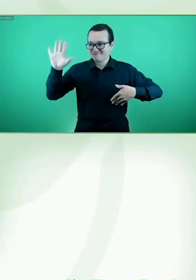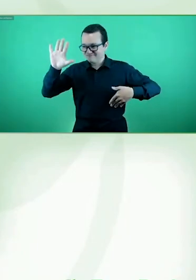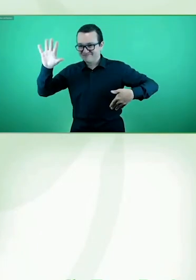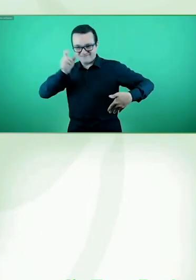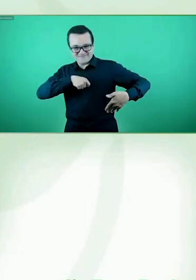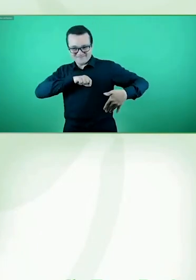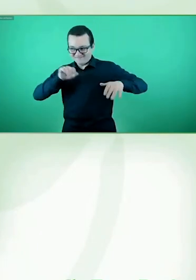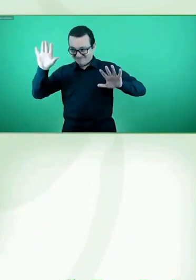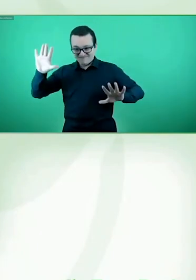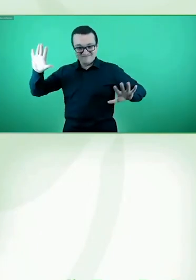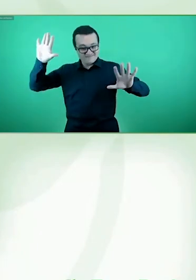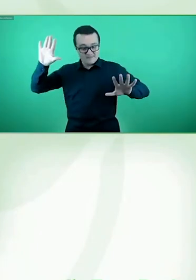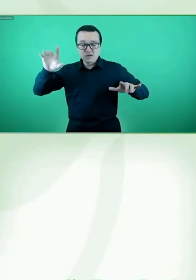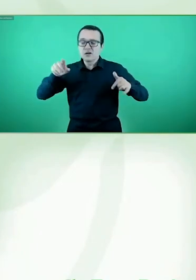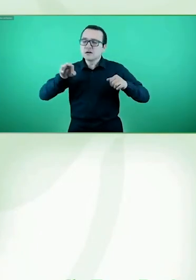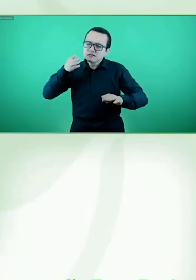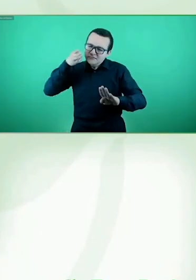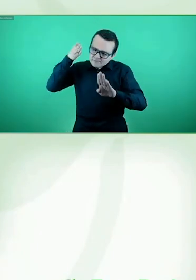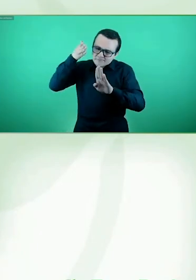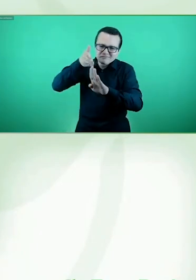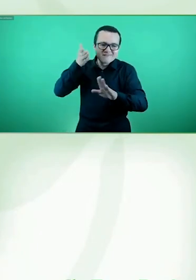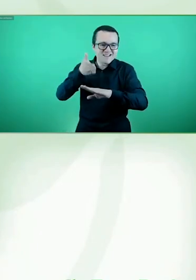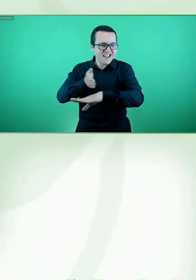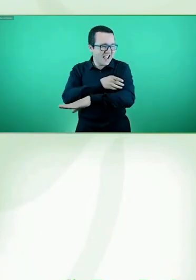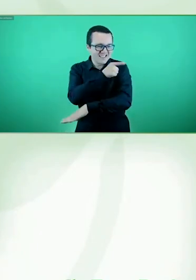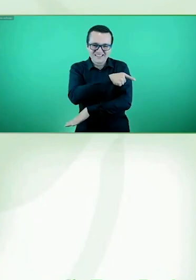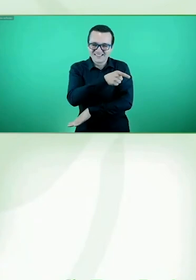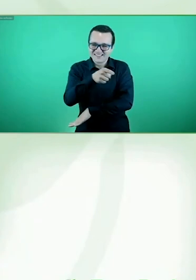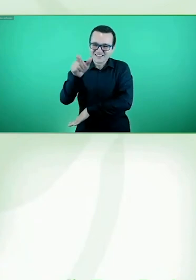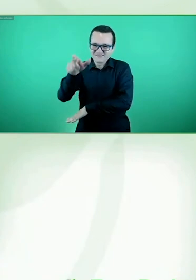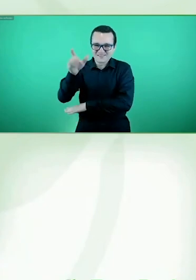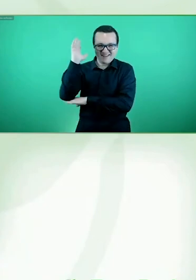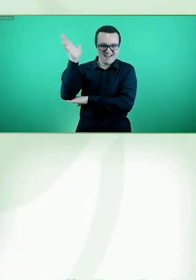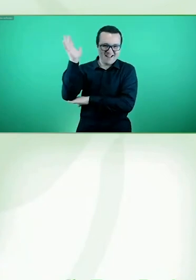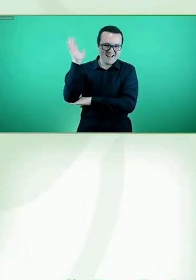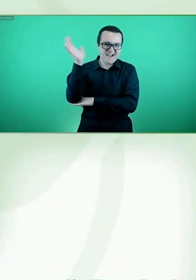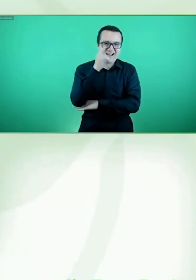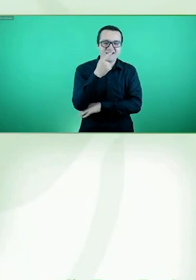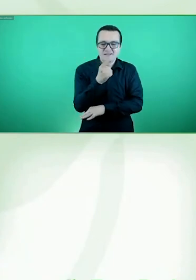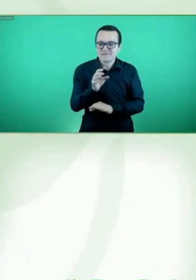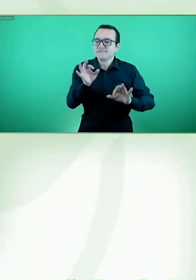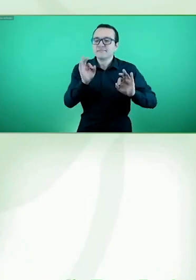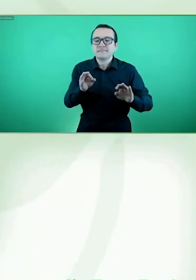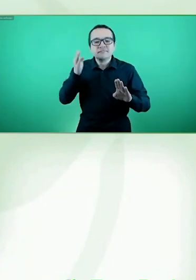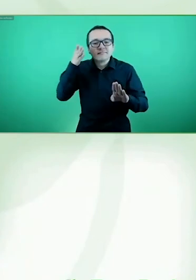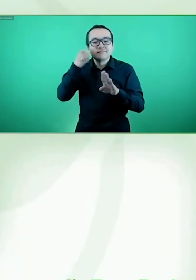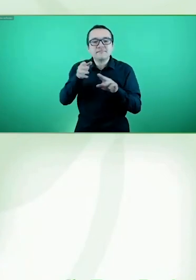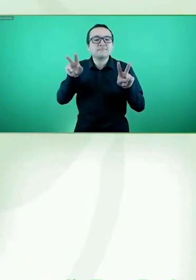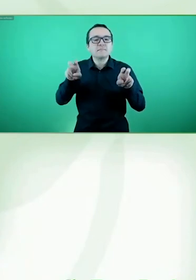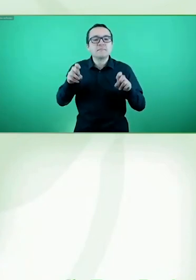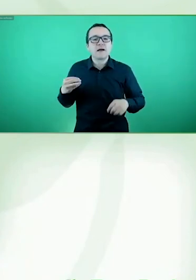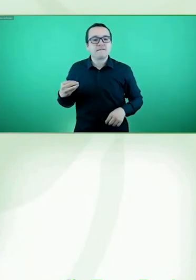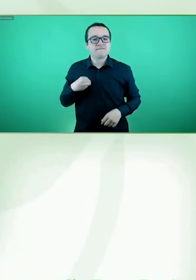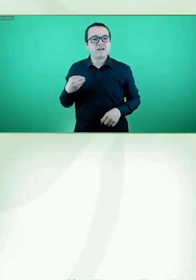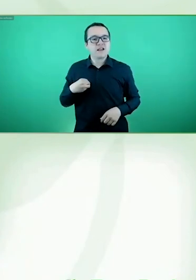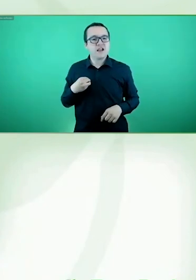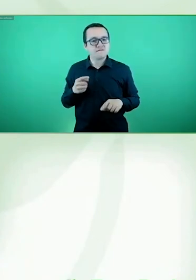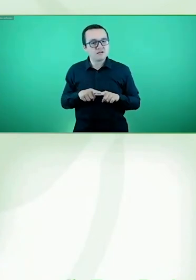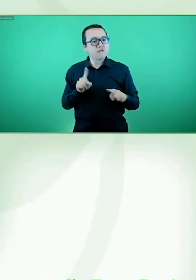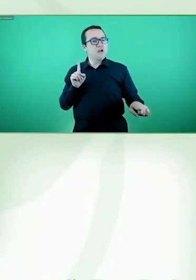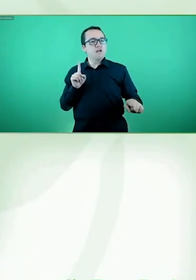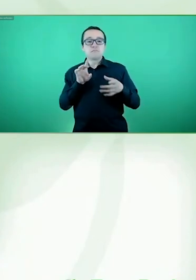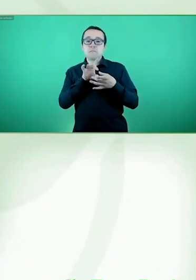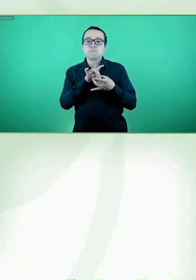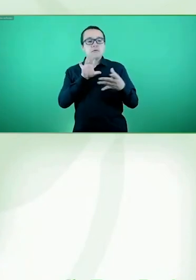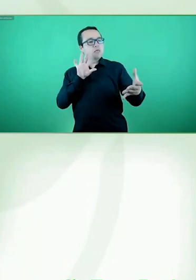señalado las diferentes personas que han intervenido, en la vida independiente, la participación política y la